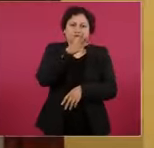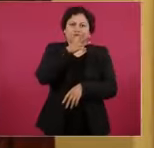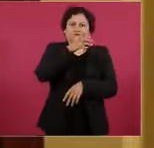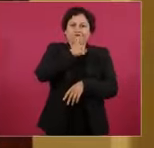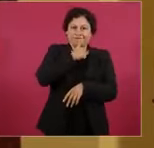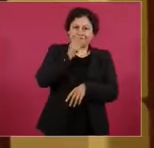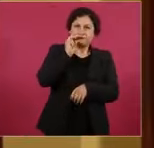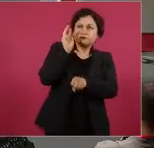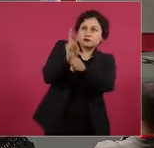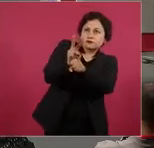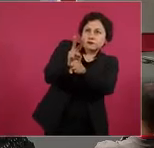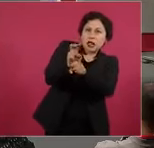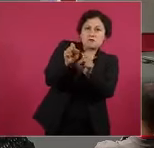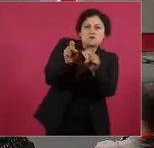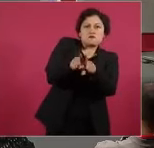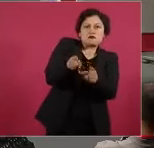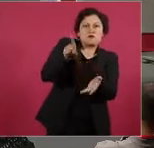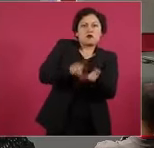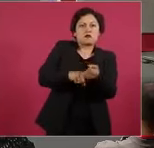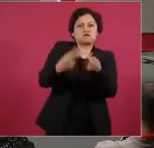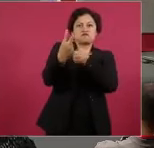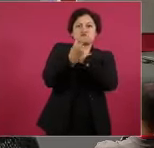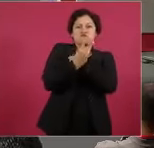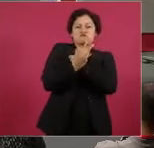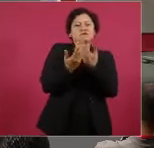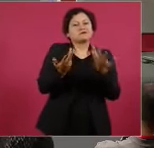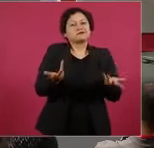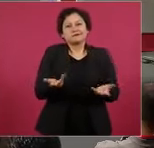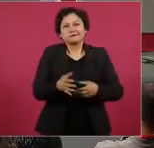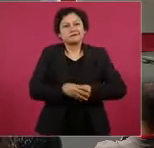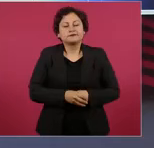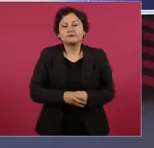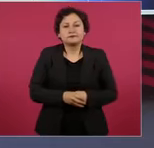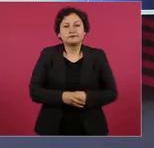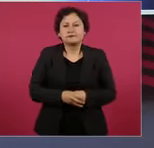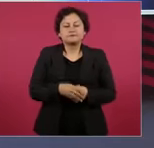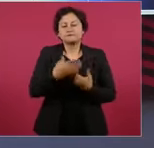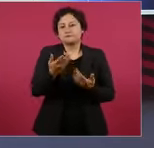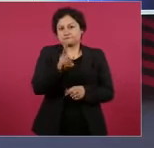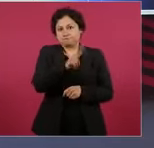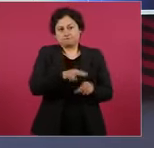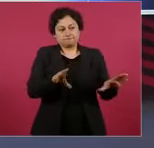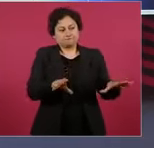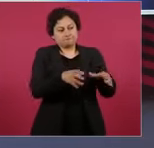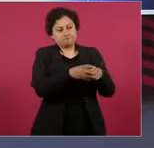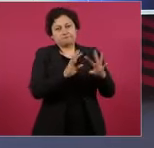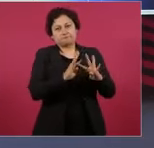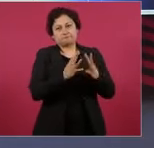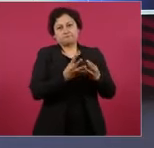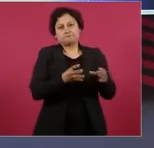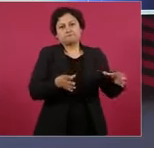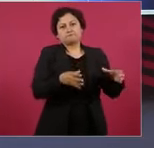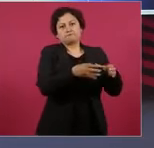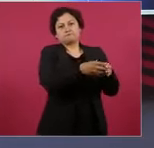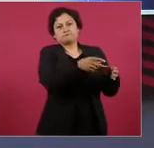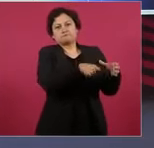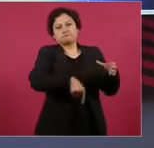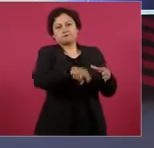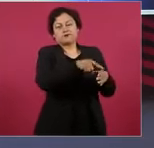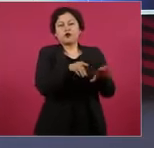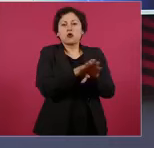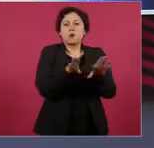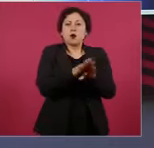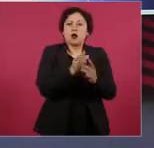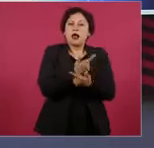esta vigilancia. Facultades muy acotadas, porque por esta supuesta libertad de jurisdicción,